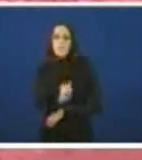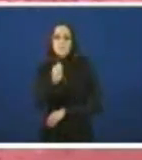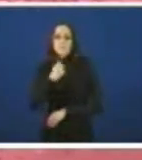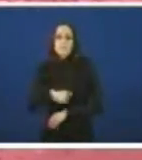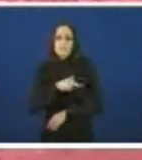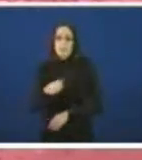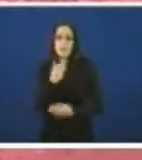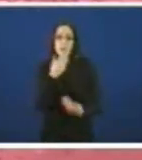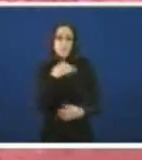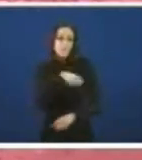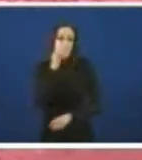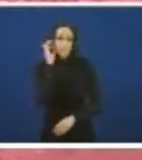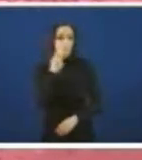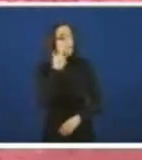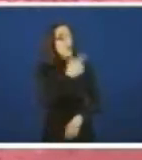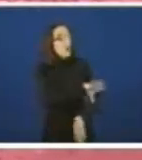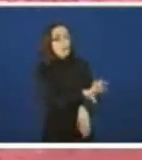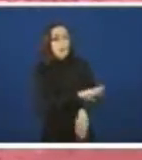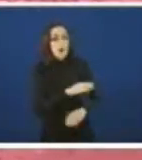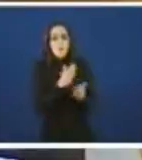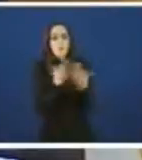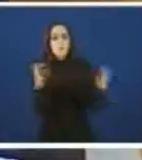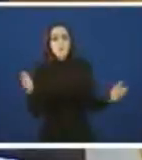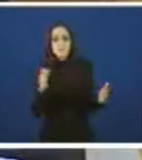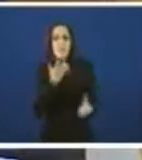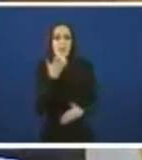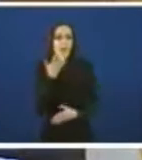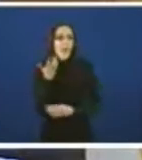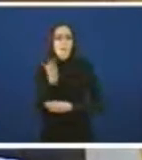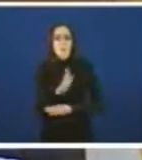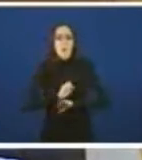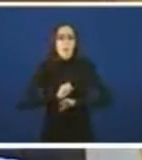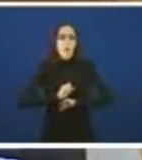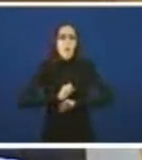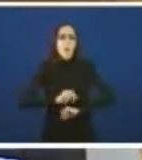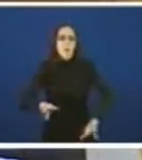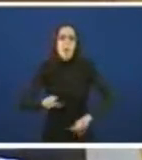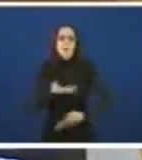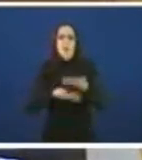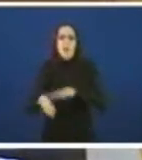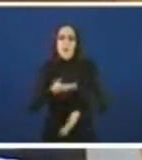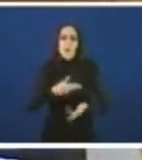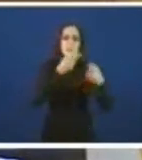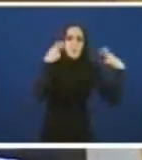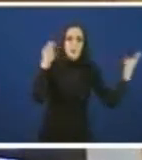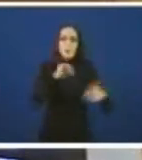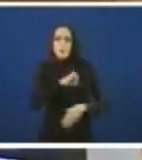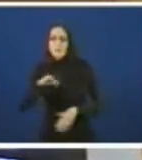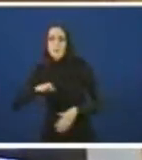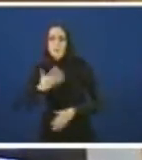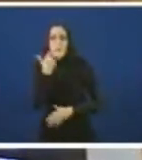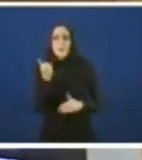Grazas, presidenta. Mire, consellera, POVISA un exemplo do peor da colaboración público-privada. 5